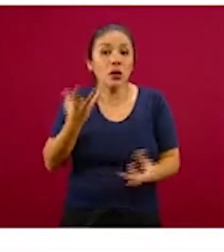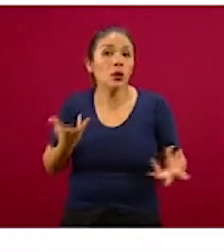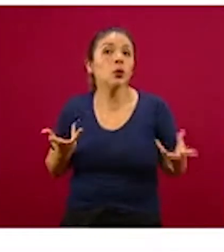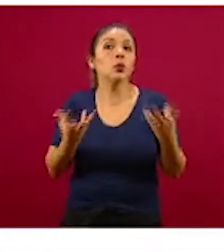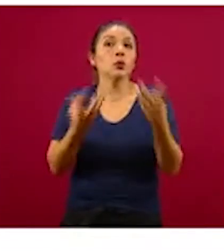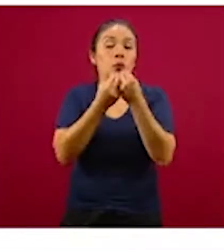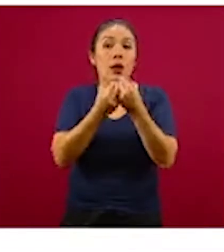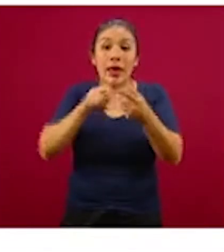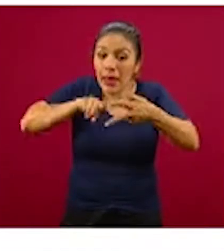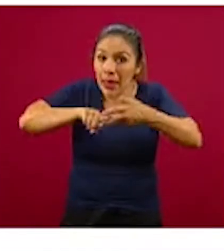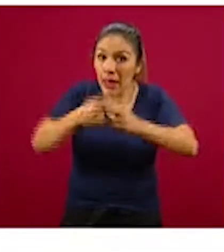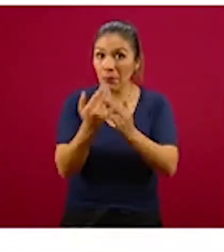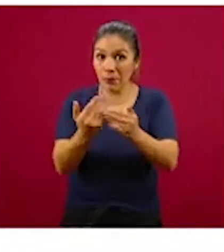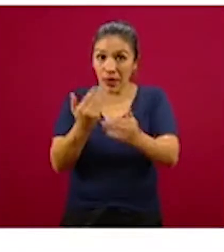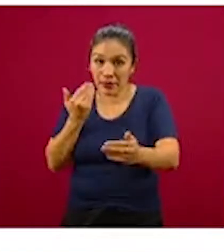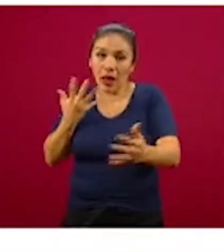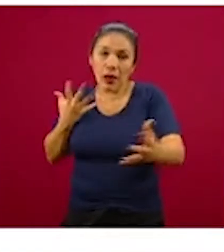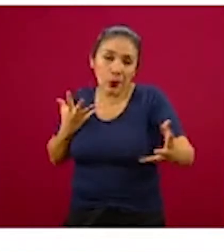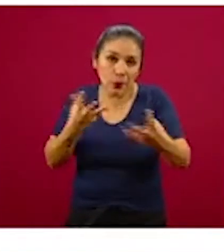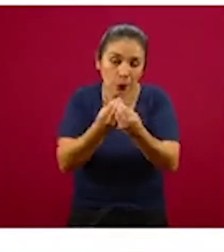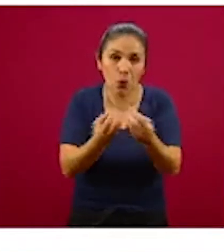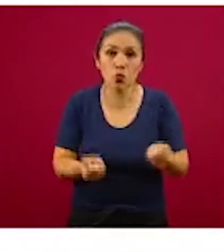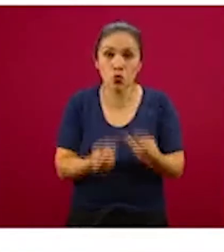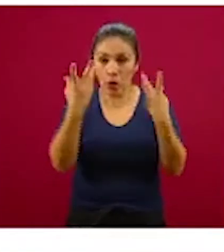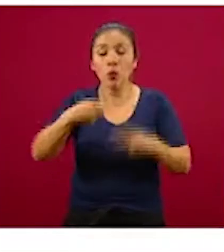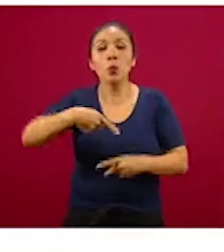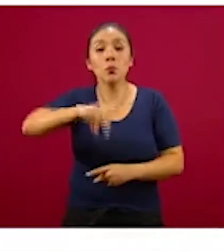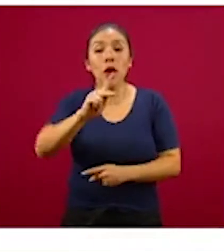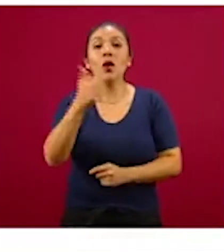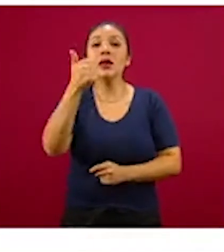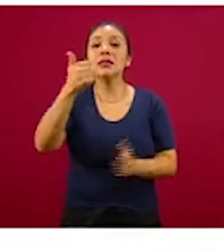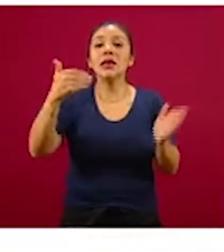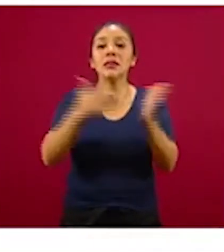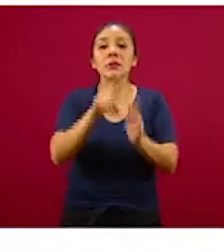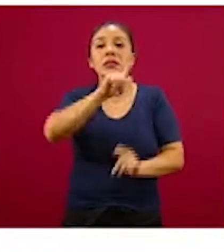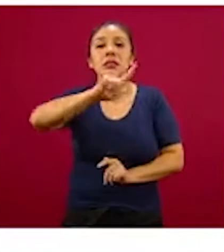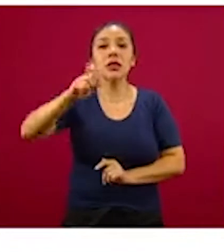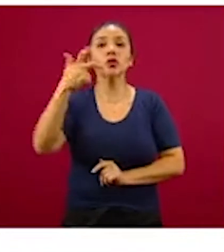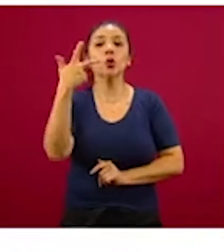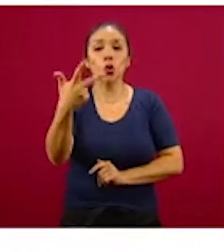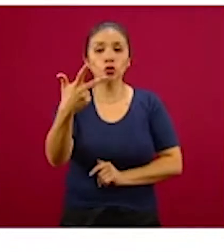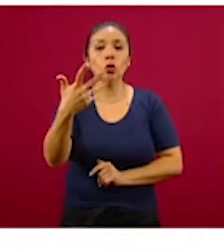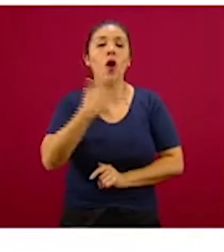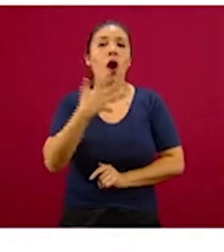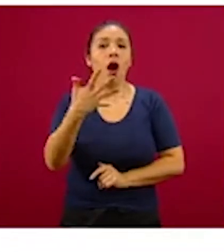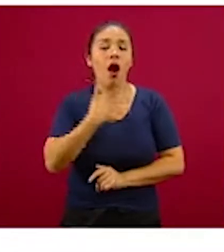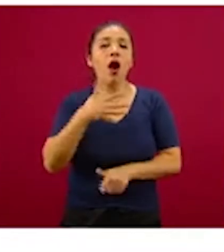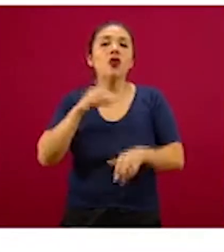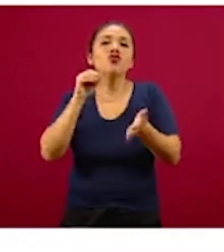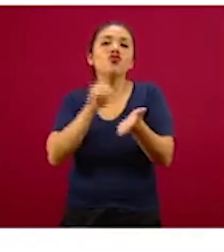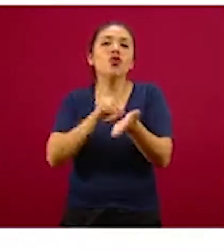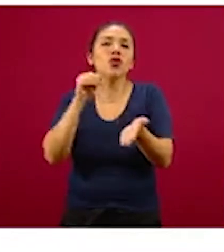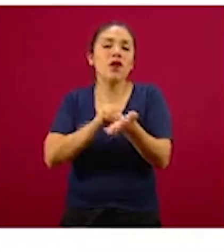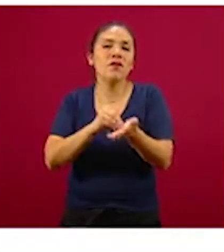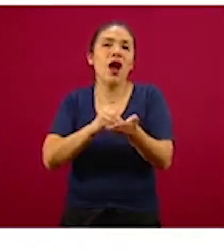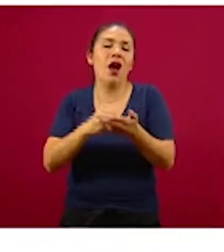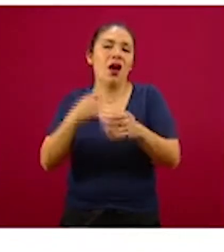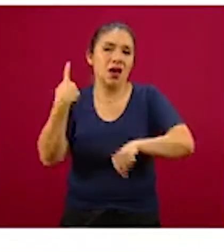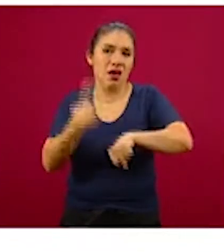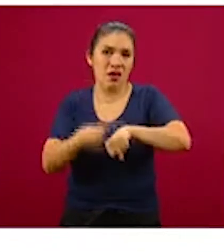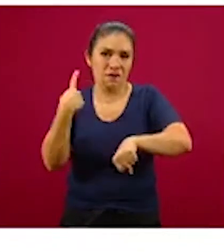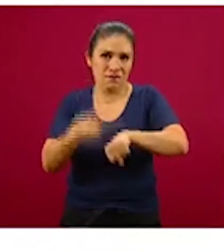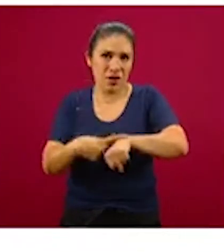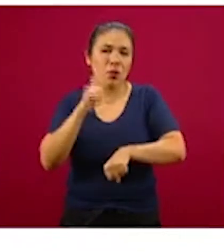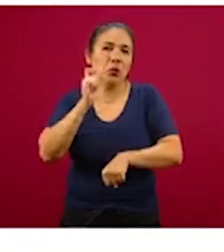estos son los casos acumulados hasta el momento, desde que iniciaron, pero resaltamos que son solo 6.708, que representan